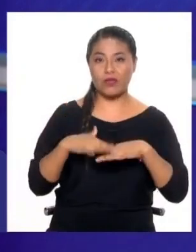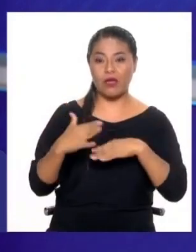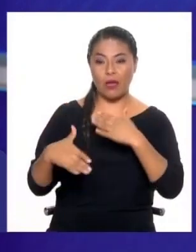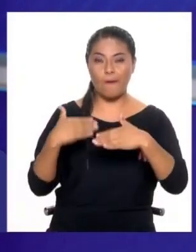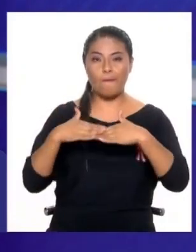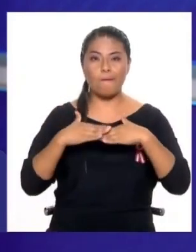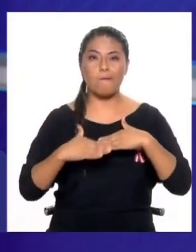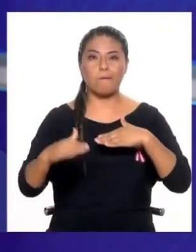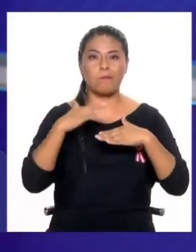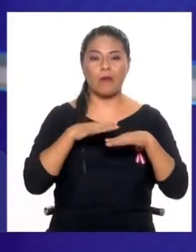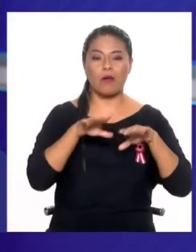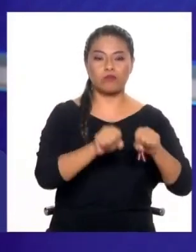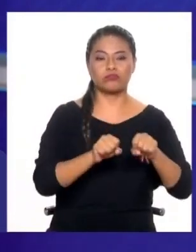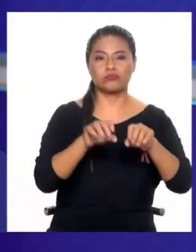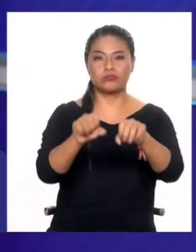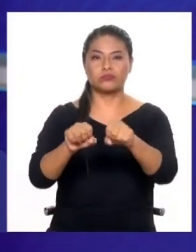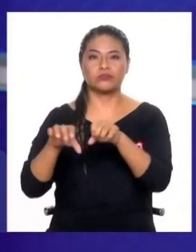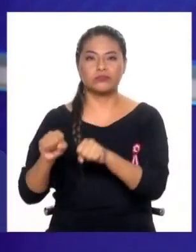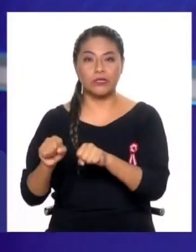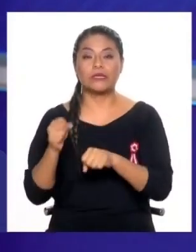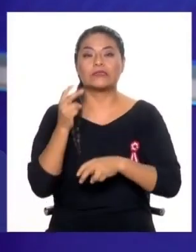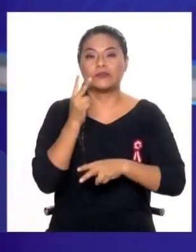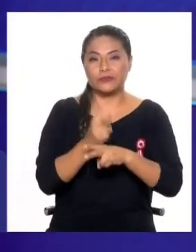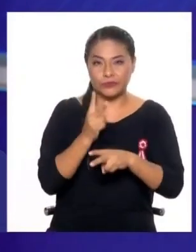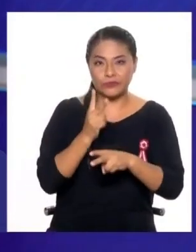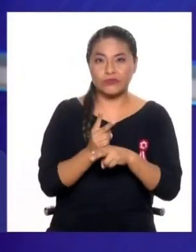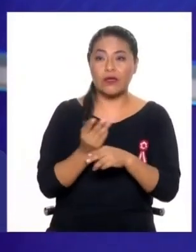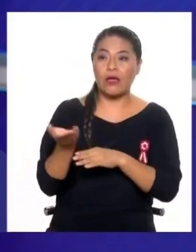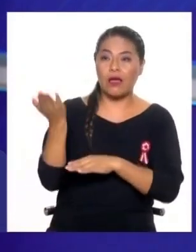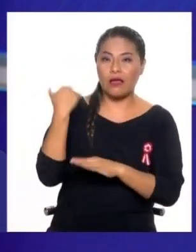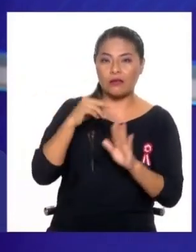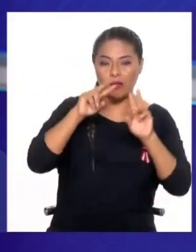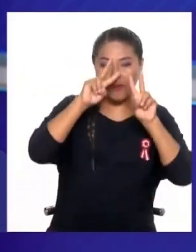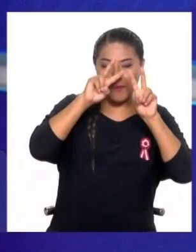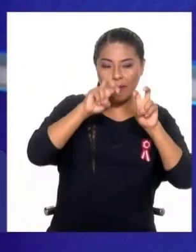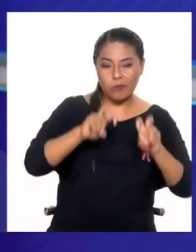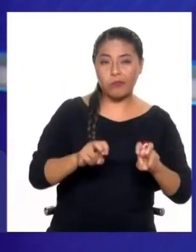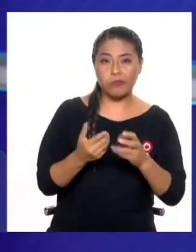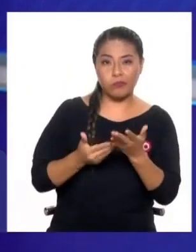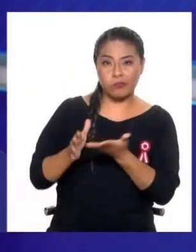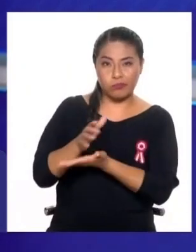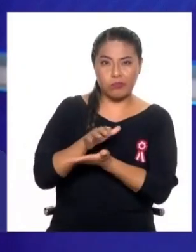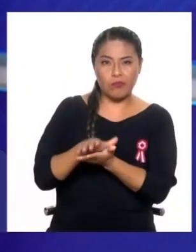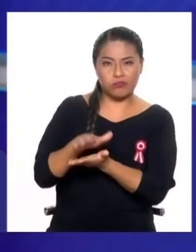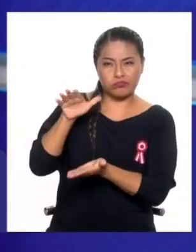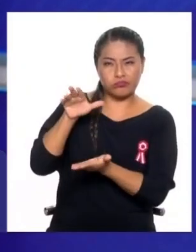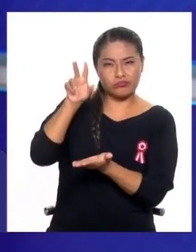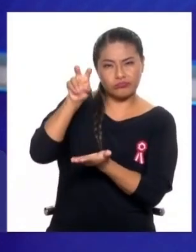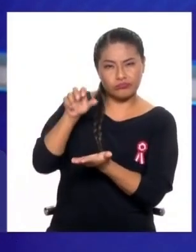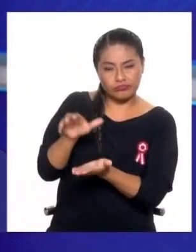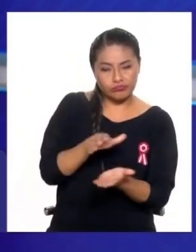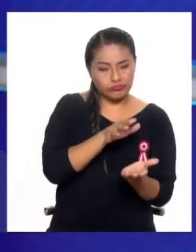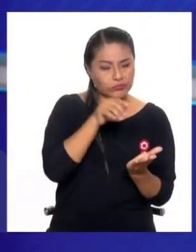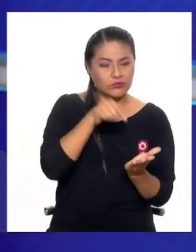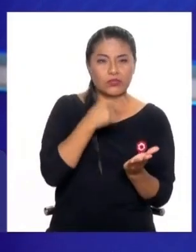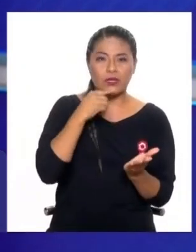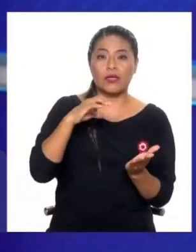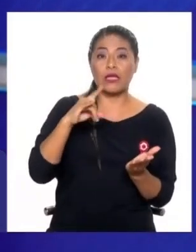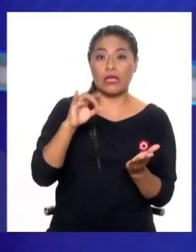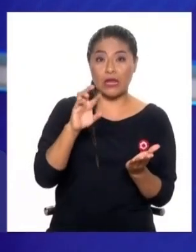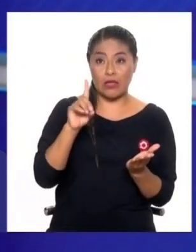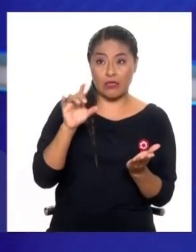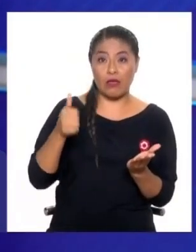convalidando invasiones y tráfico de tierras. Hay un estudio muy importante entre los urbanistas que elaboró GRADE, la consultora tan